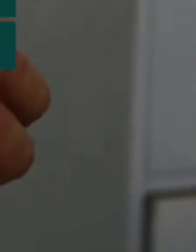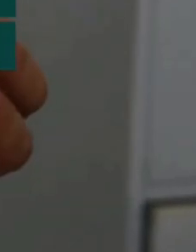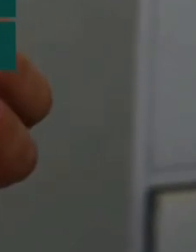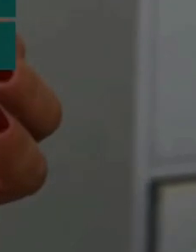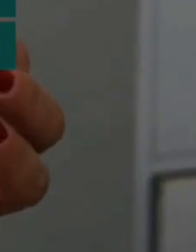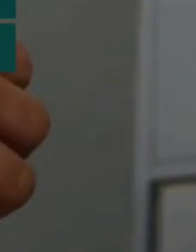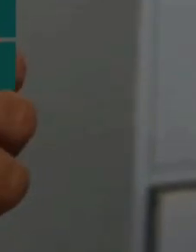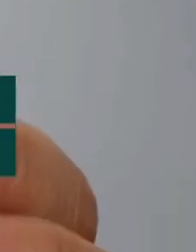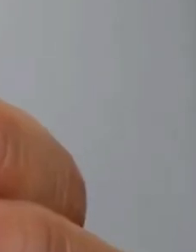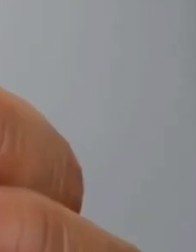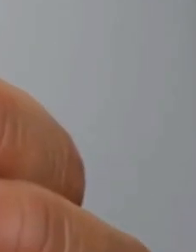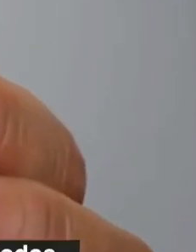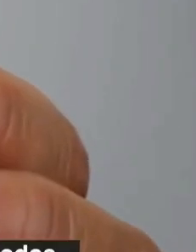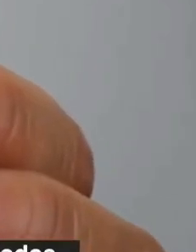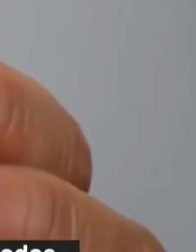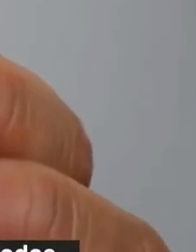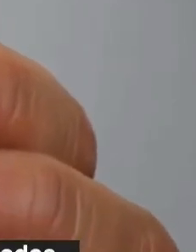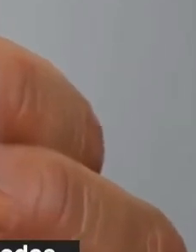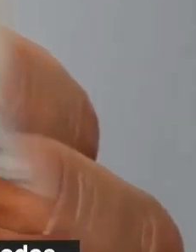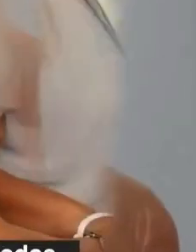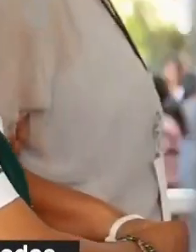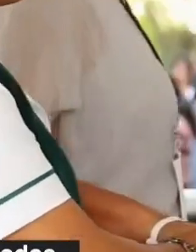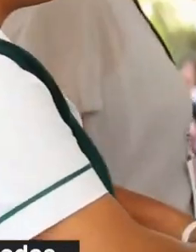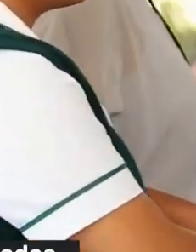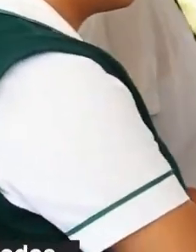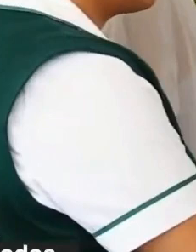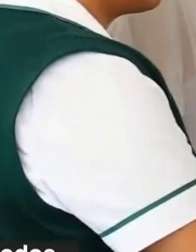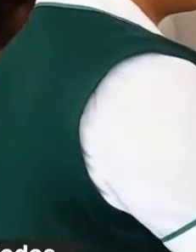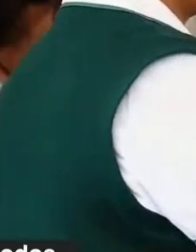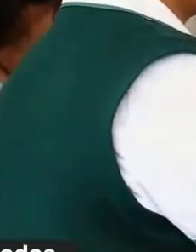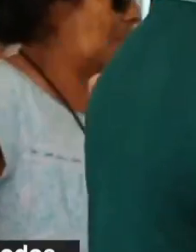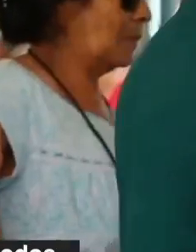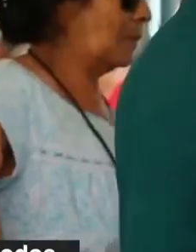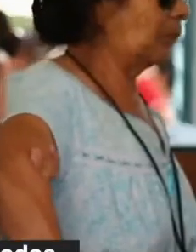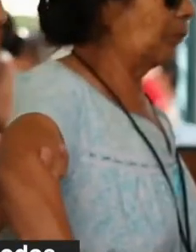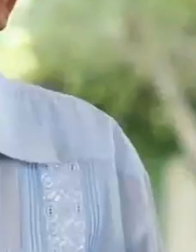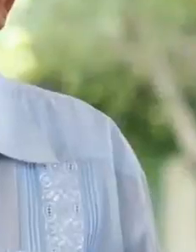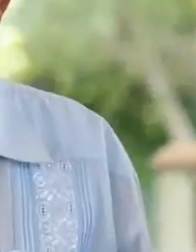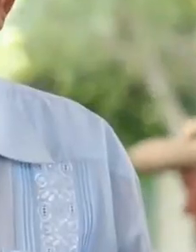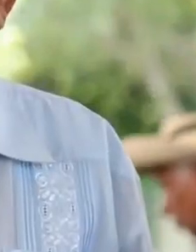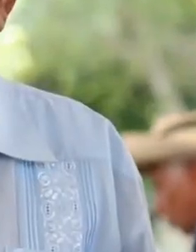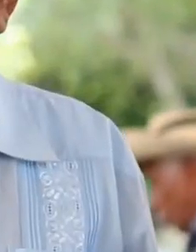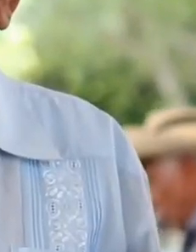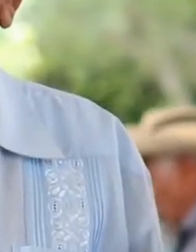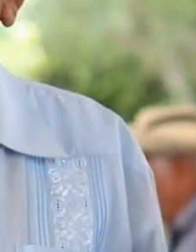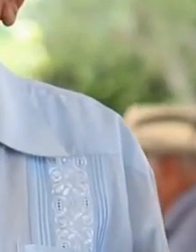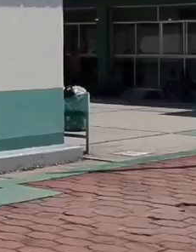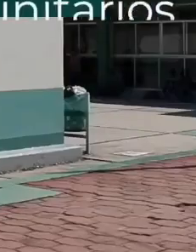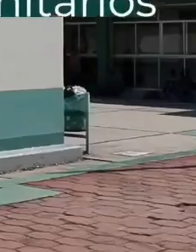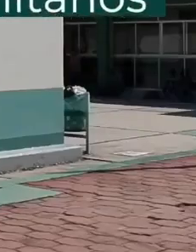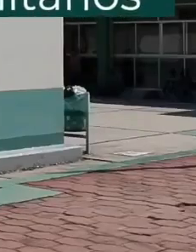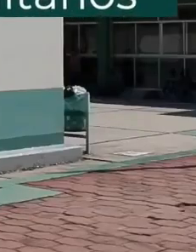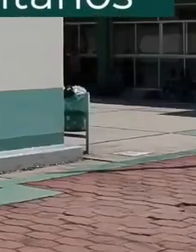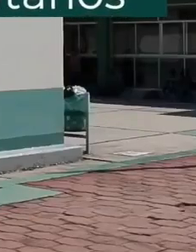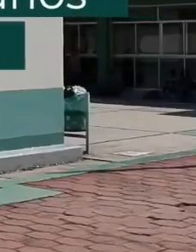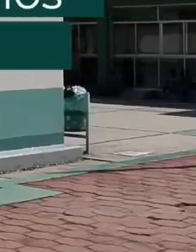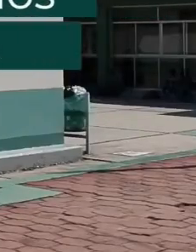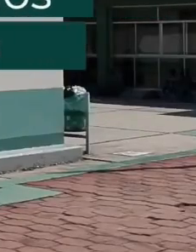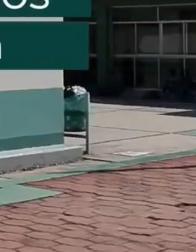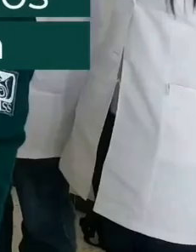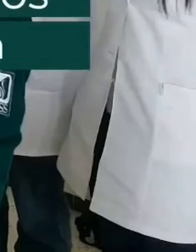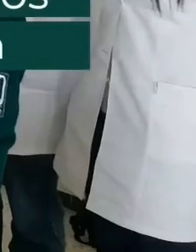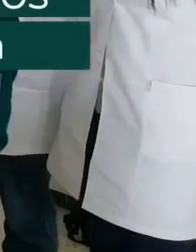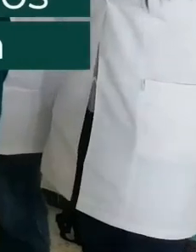educación para la salud. Y como el cuidado de la salud es responsabilidad de todos, también se integran conocimientos comunitarios